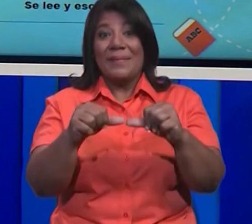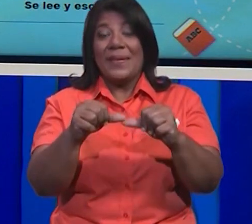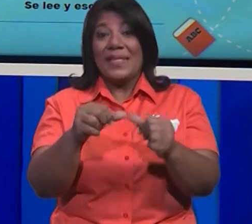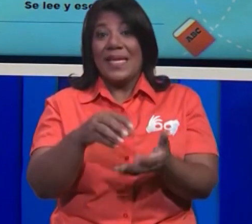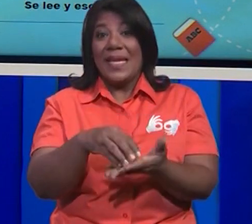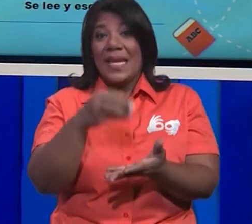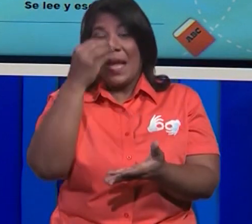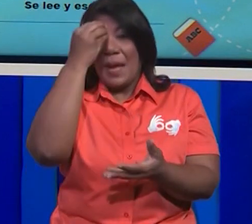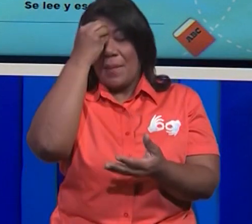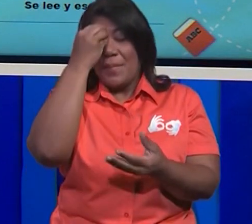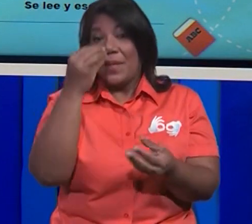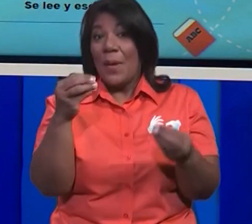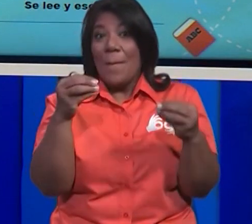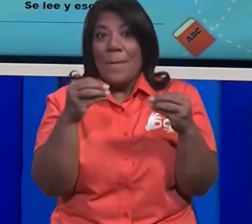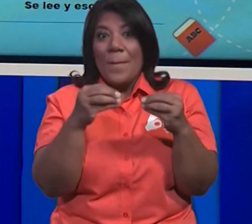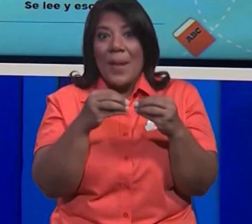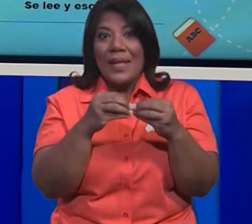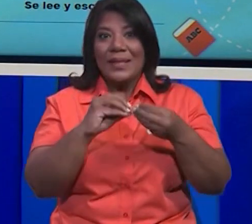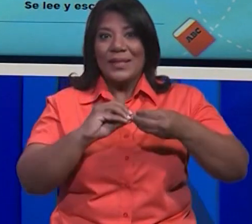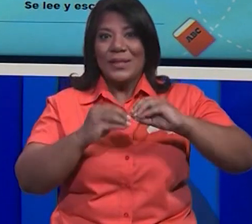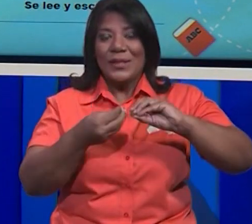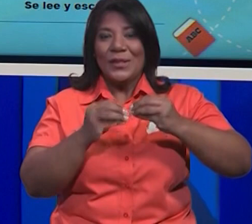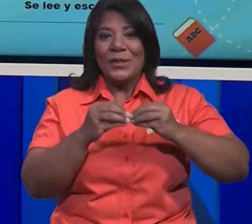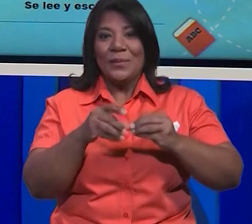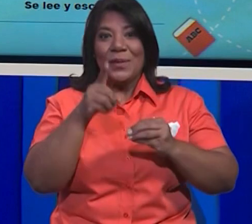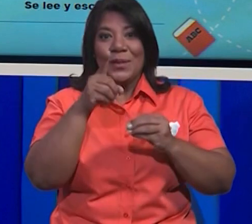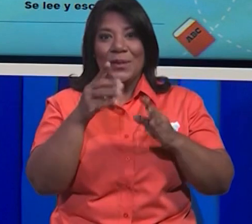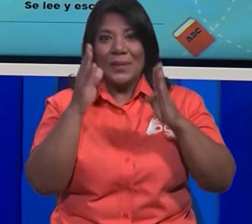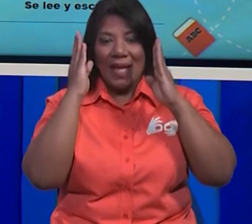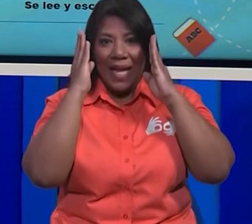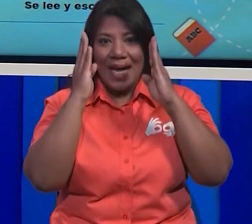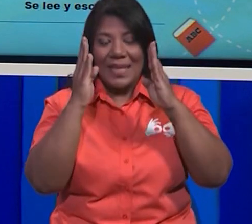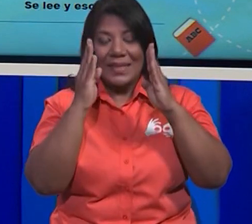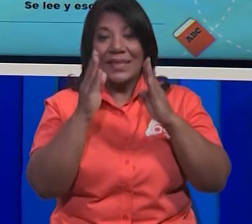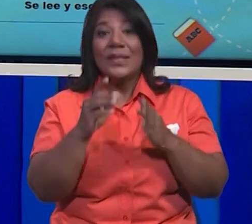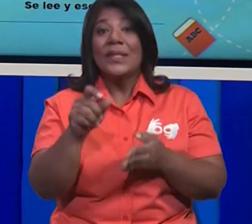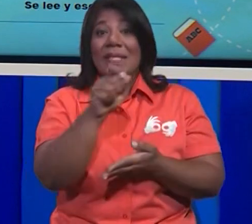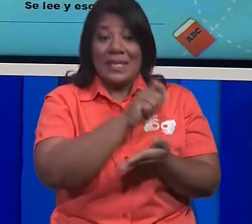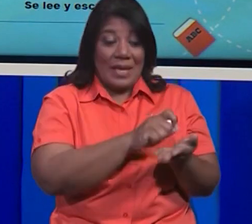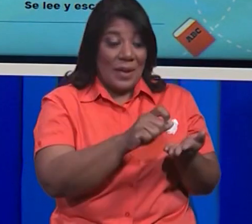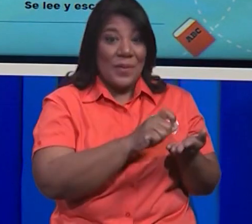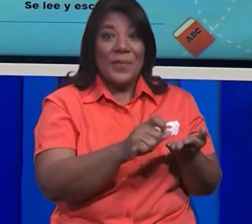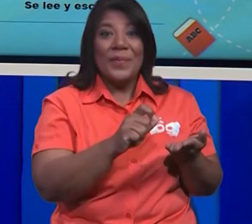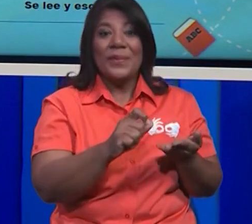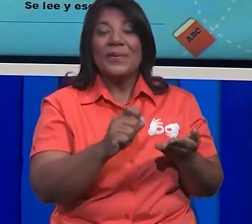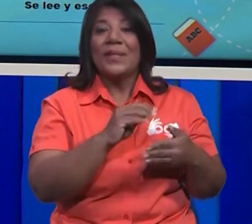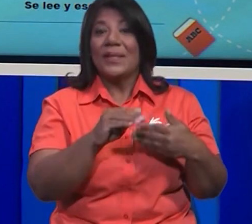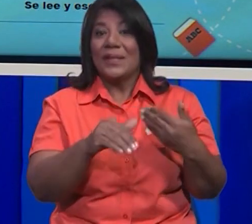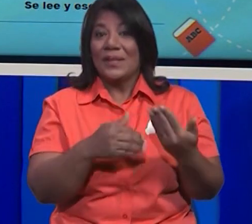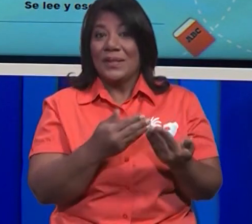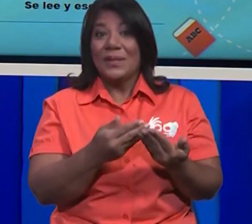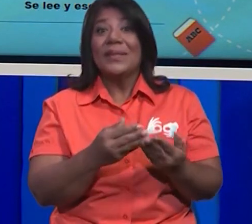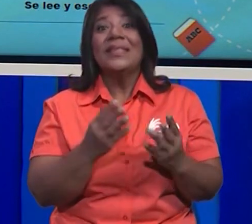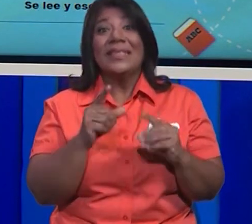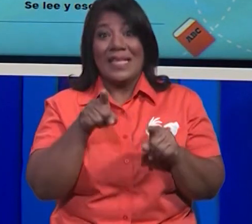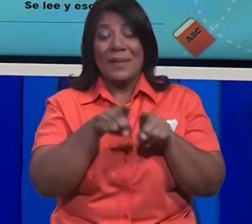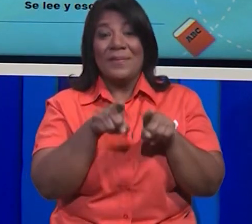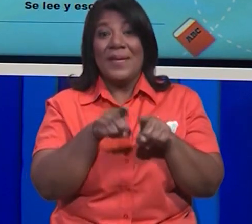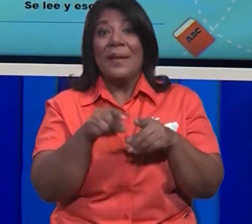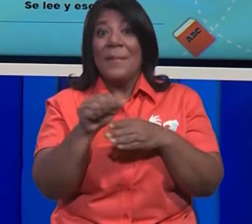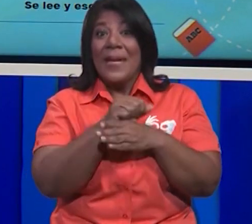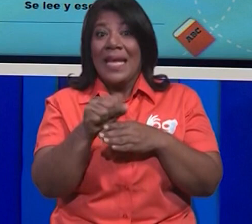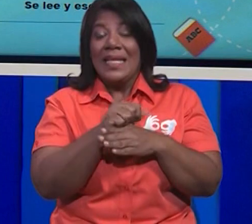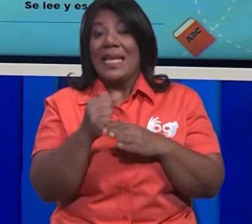aprendiendo muchos más números. Así que tú atento y ve haciendo tus anotaciones. Ve haciendo tus conteos también en casa.